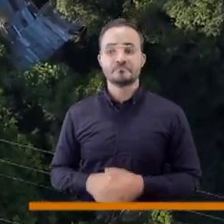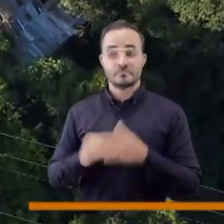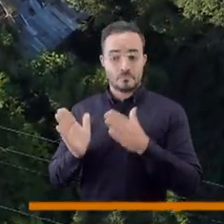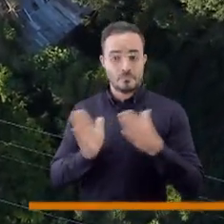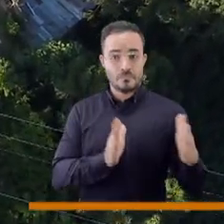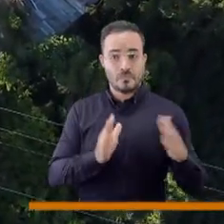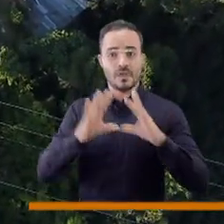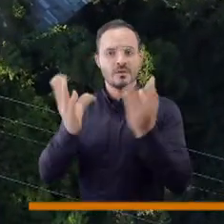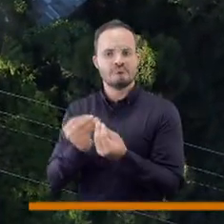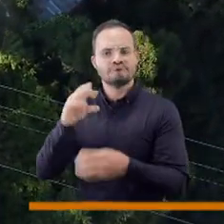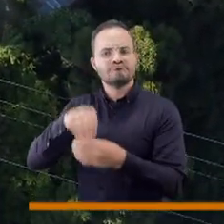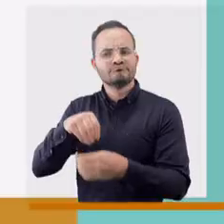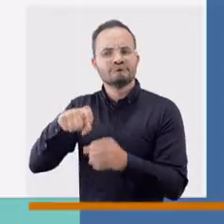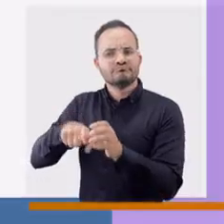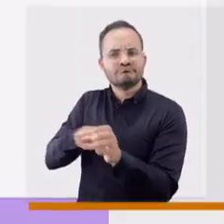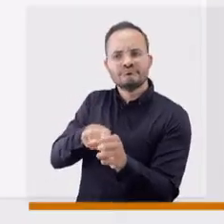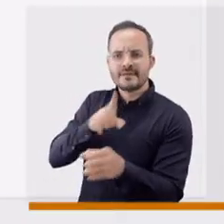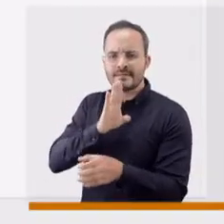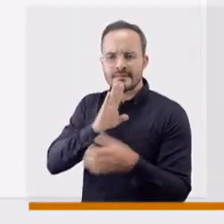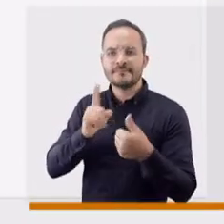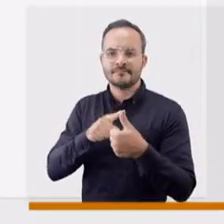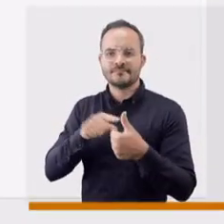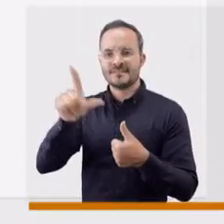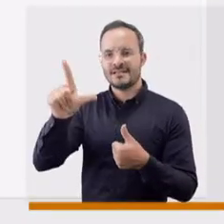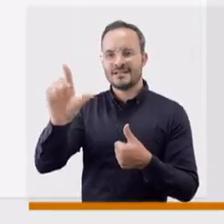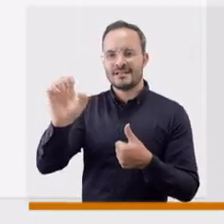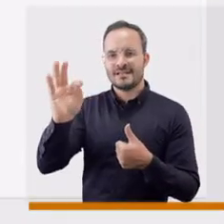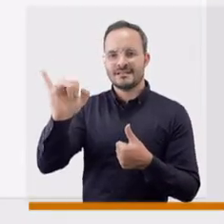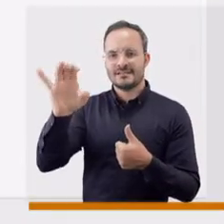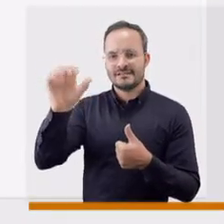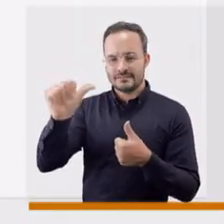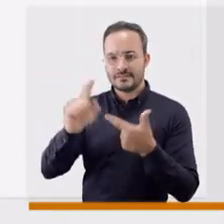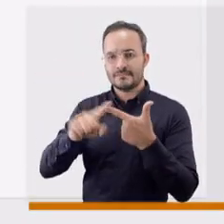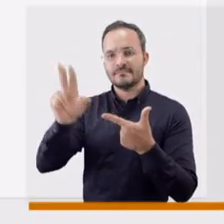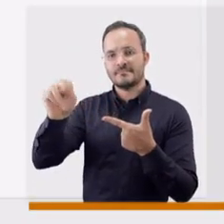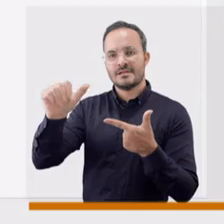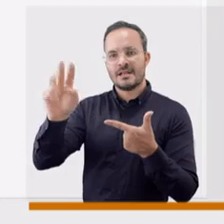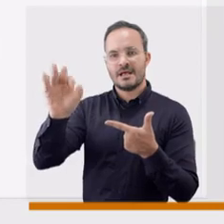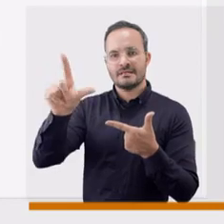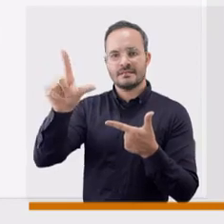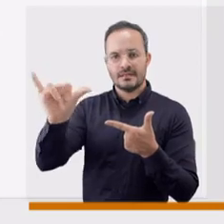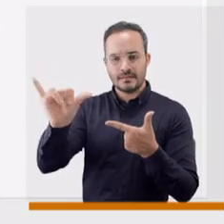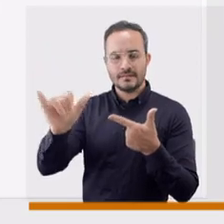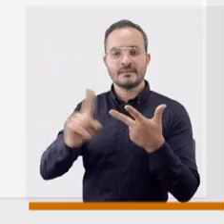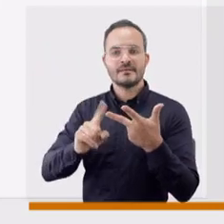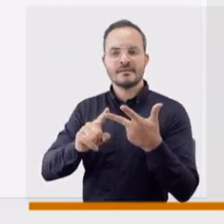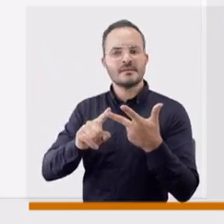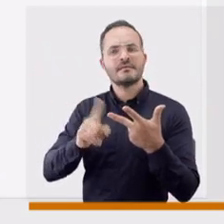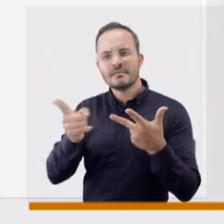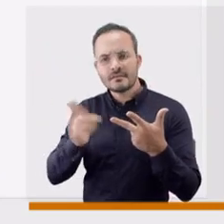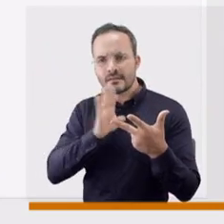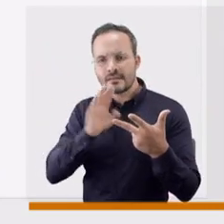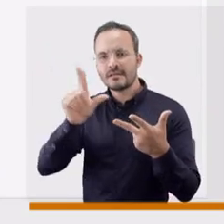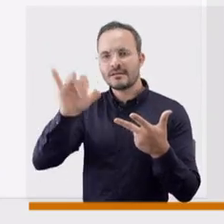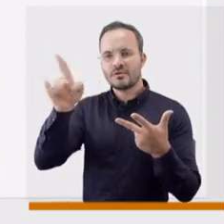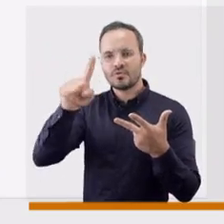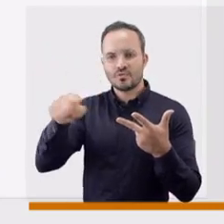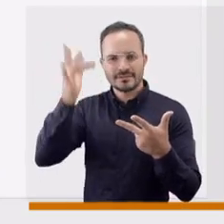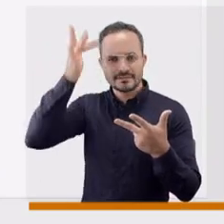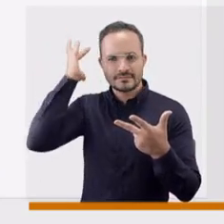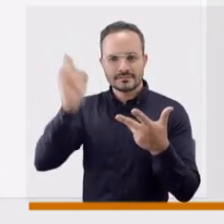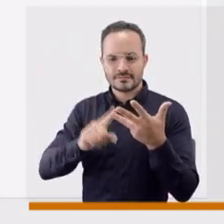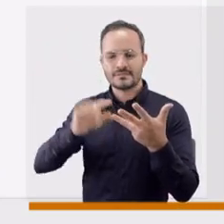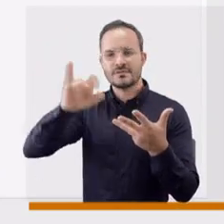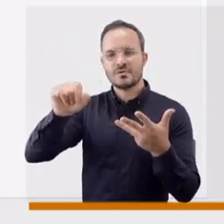vicepresidente. También hacen parte de esta Tercera Comisión la concejal Leticia Orrego, Nathalie Vélez y los